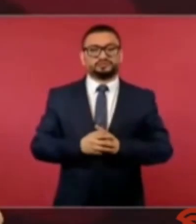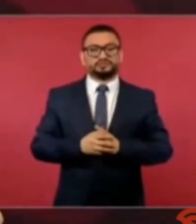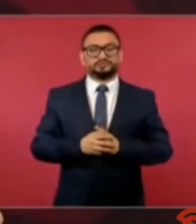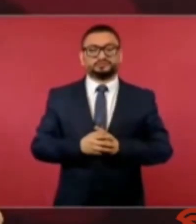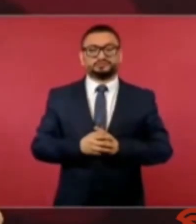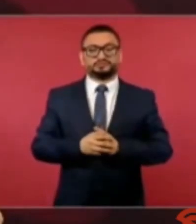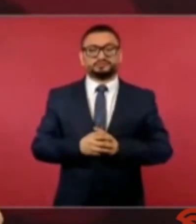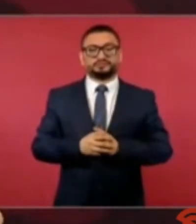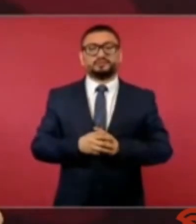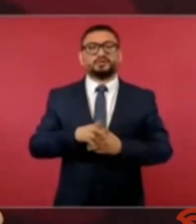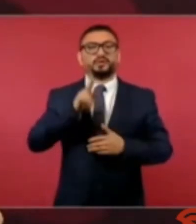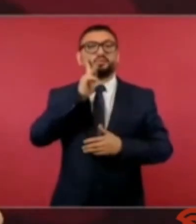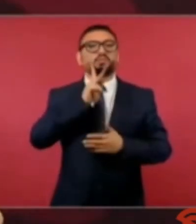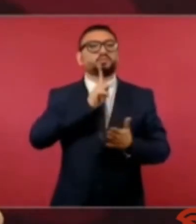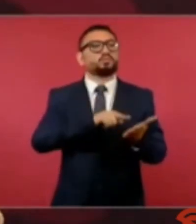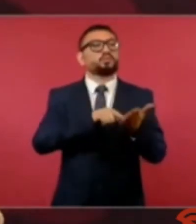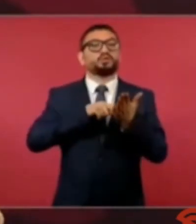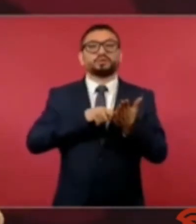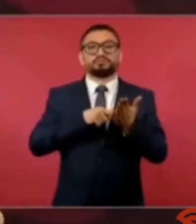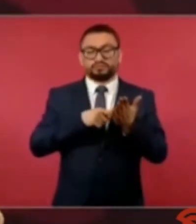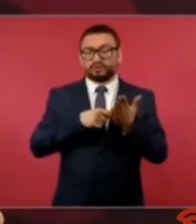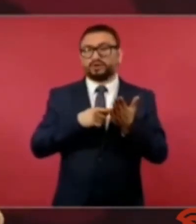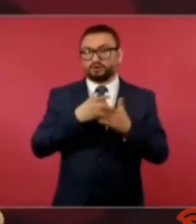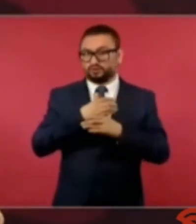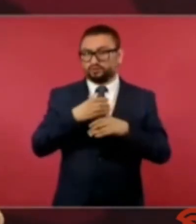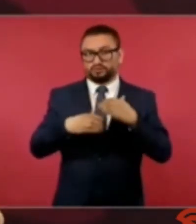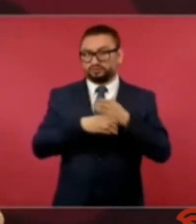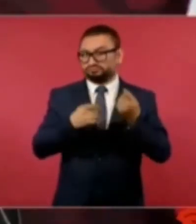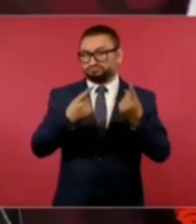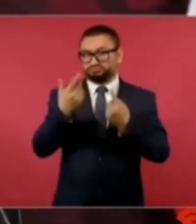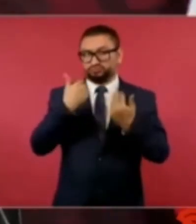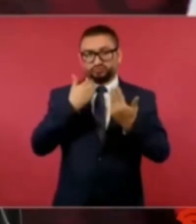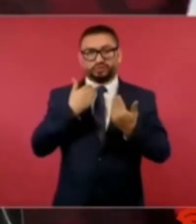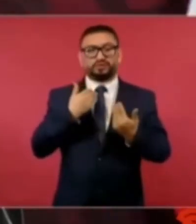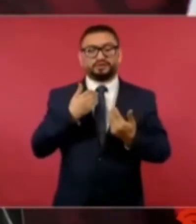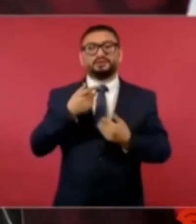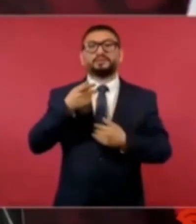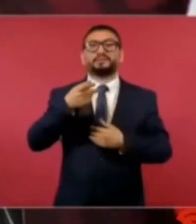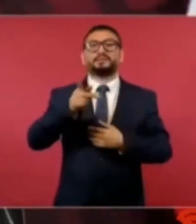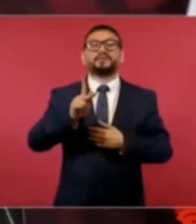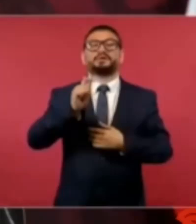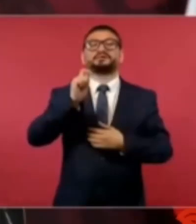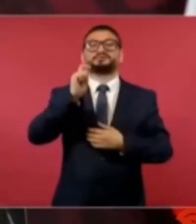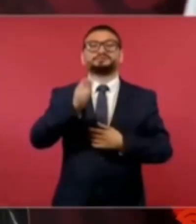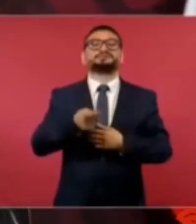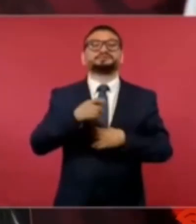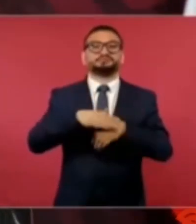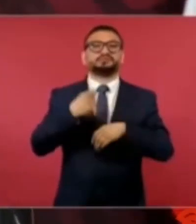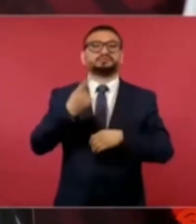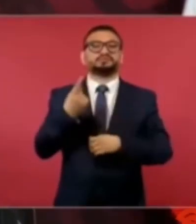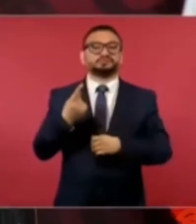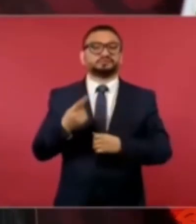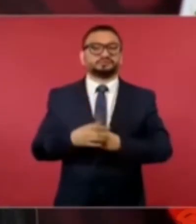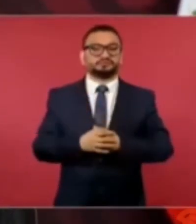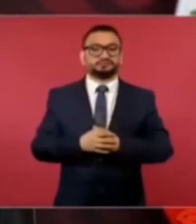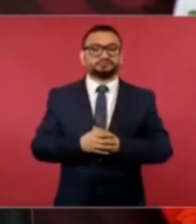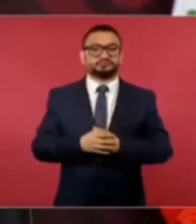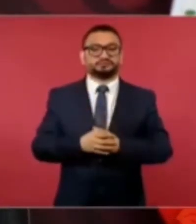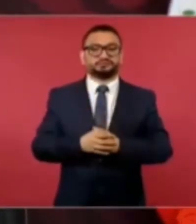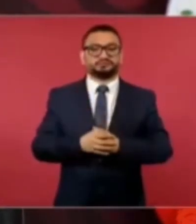sin pruebas de algunas cosas pero eso tiene que ver porque no